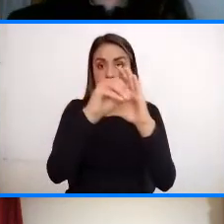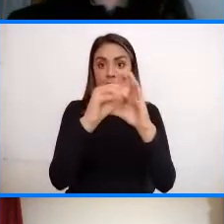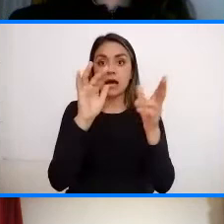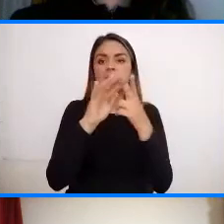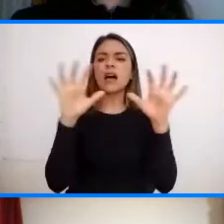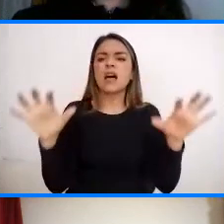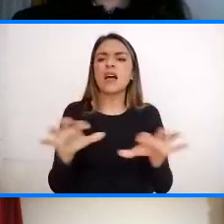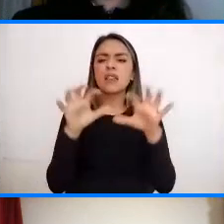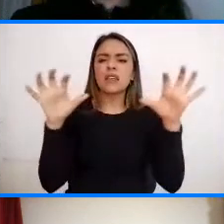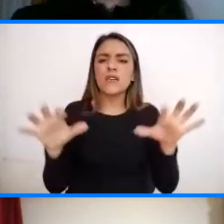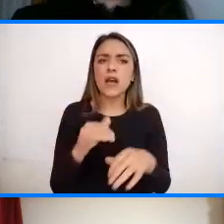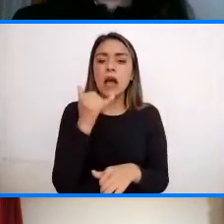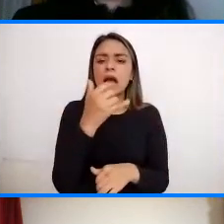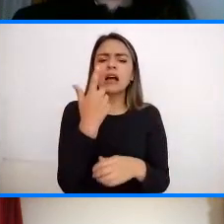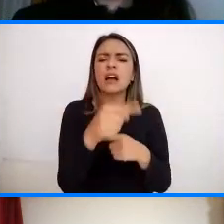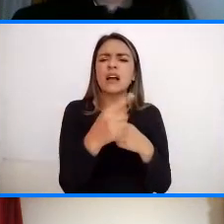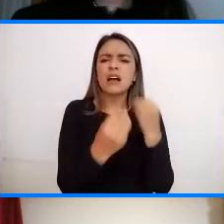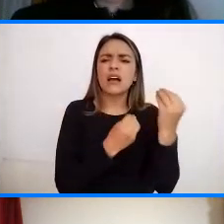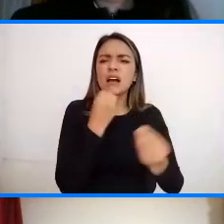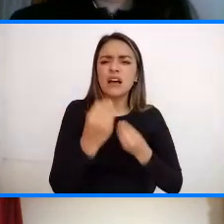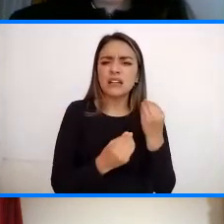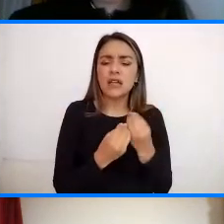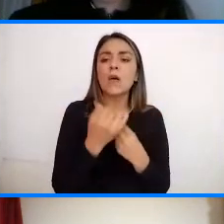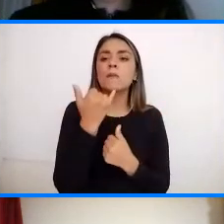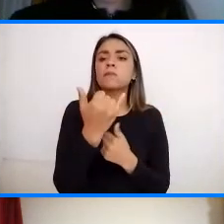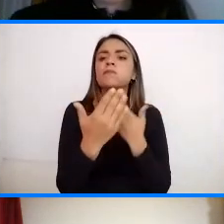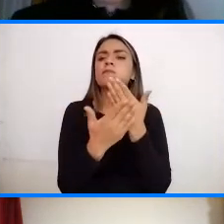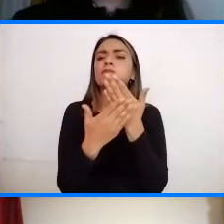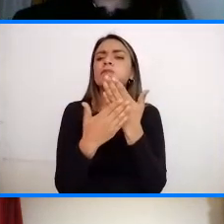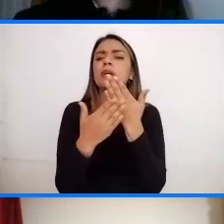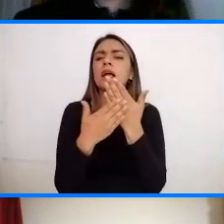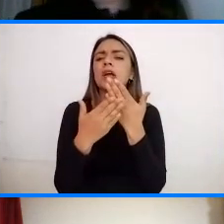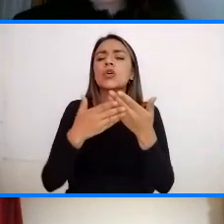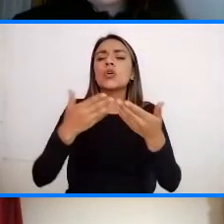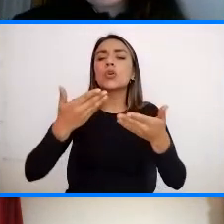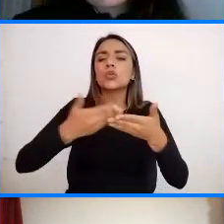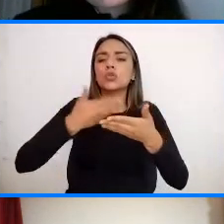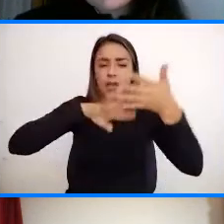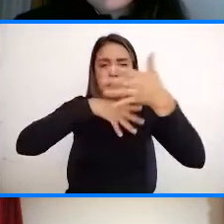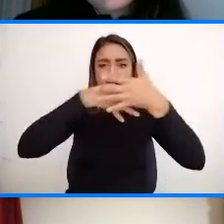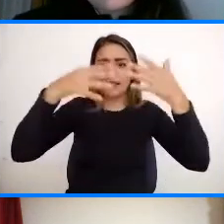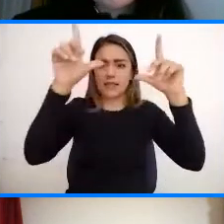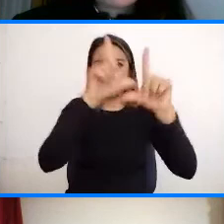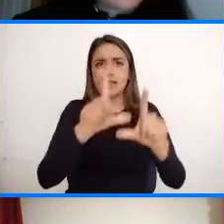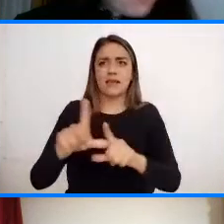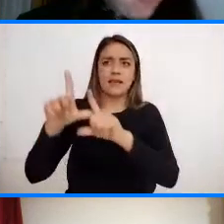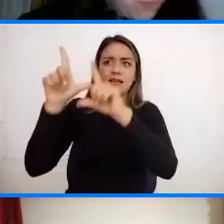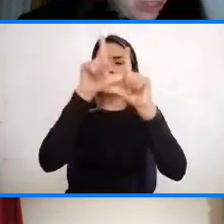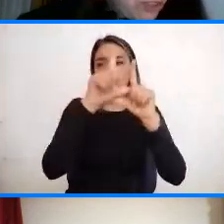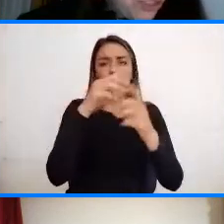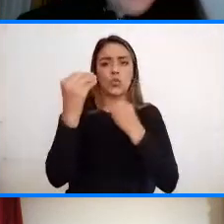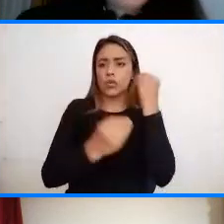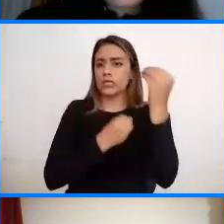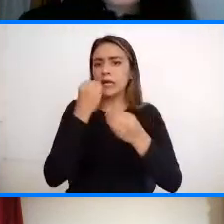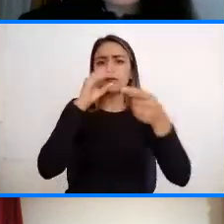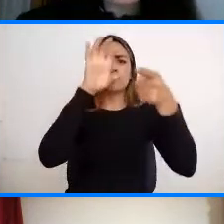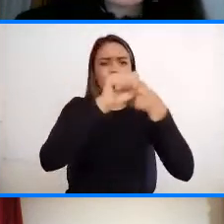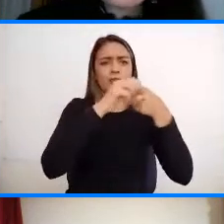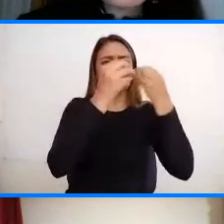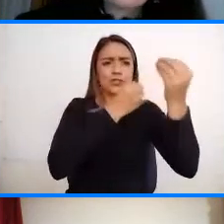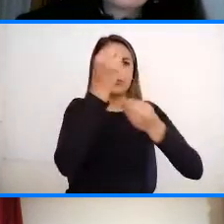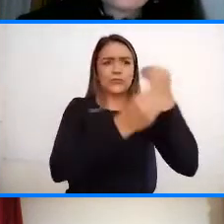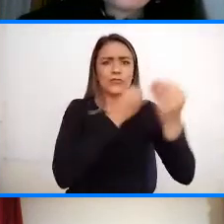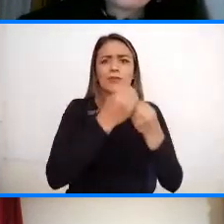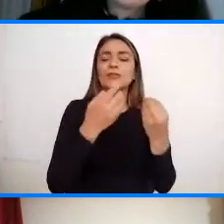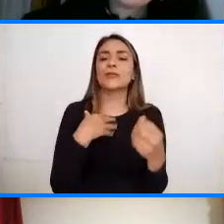actividades Que ellos hacen Aquí tienen Como una especie De sopa de letras No lo alcanzamos A hacer Programen muchas cosas Porque yo me